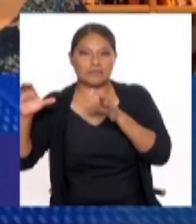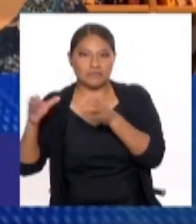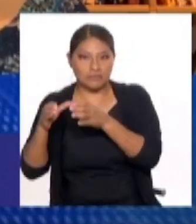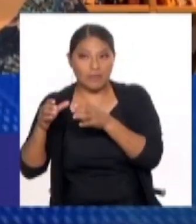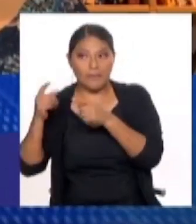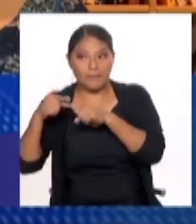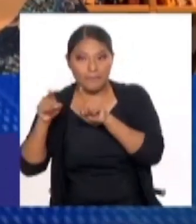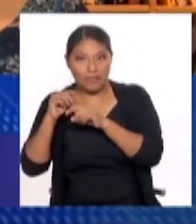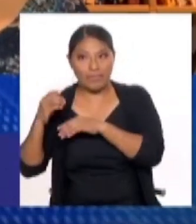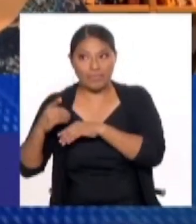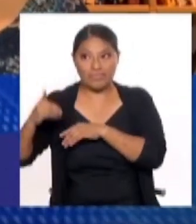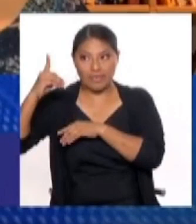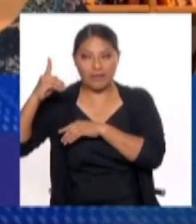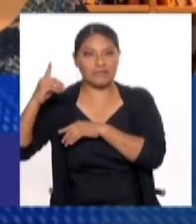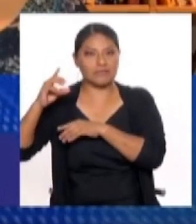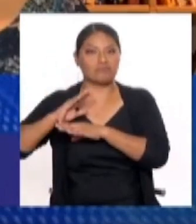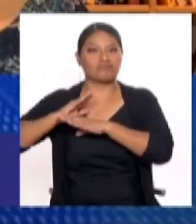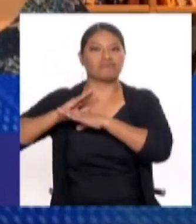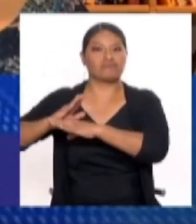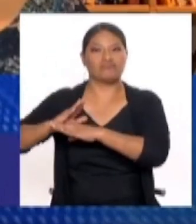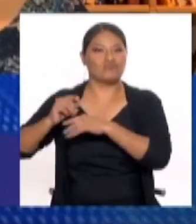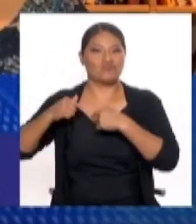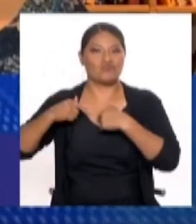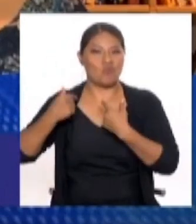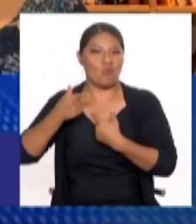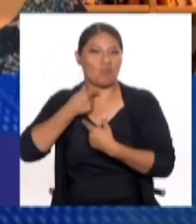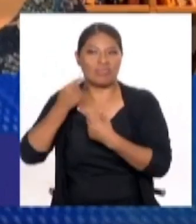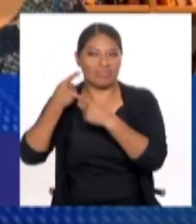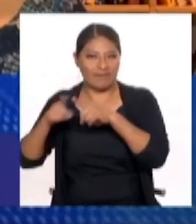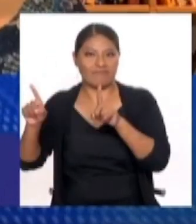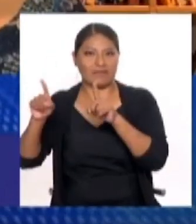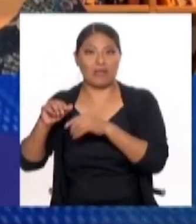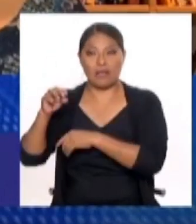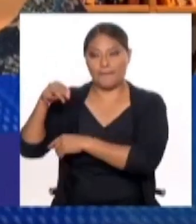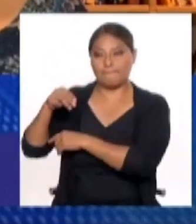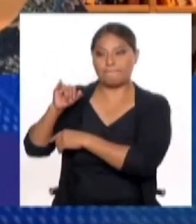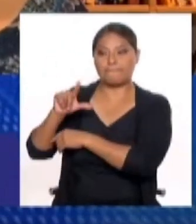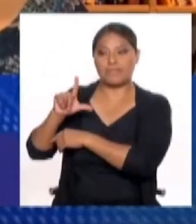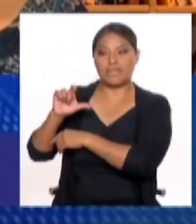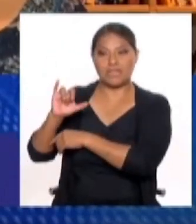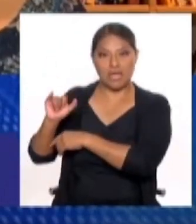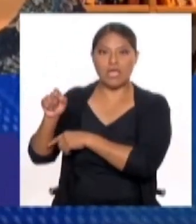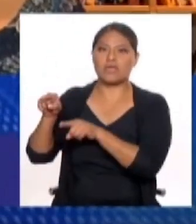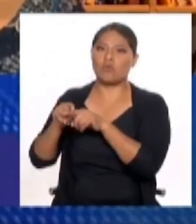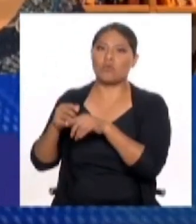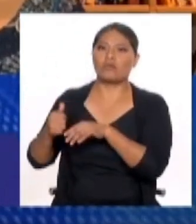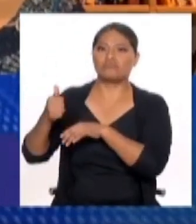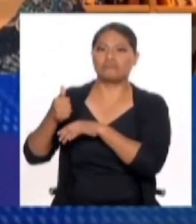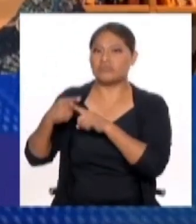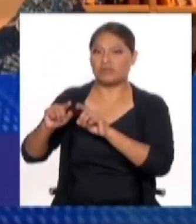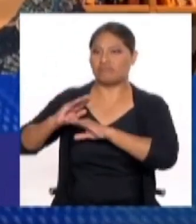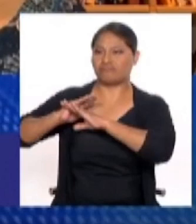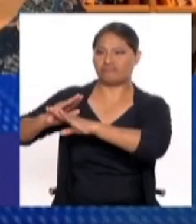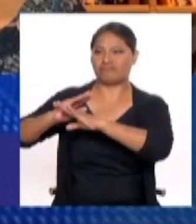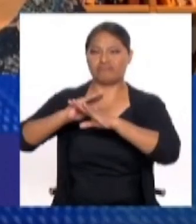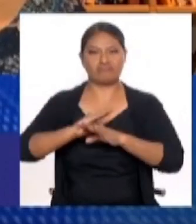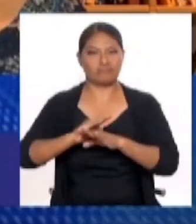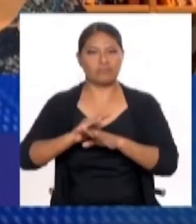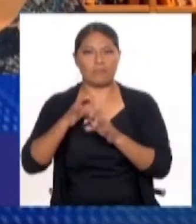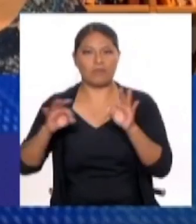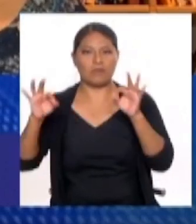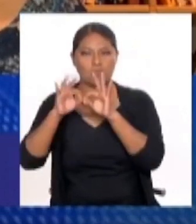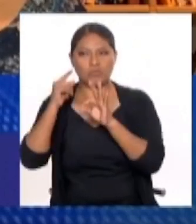general el sistema de derecha se declara antisistema, porque son, propio Milei se declara narcocapitalista, que declaró,